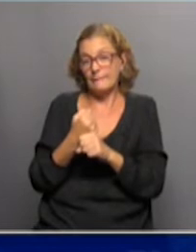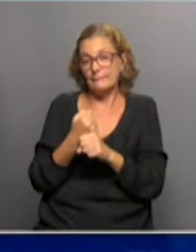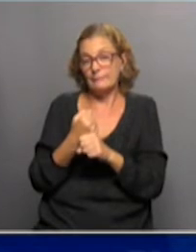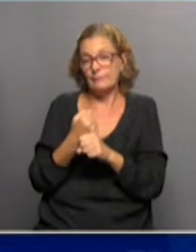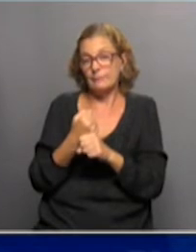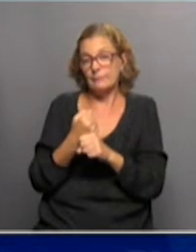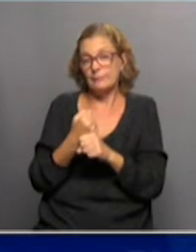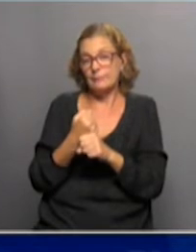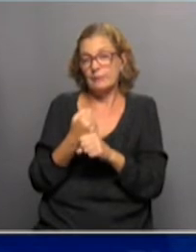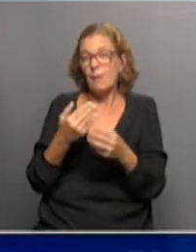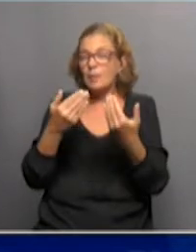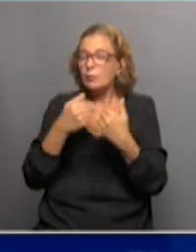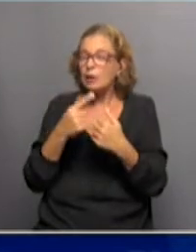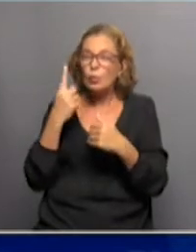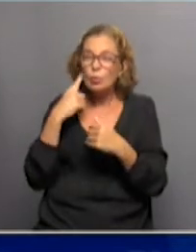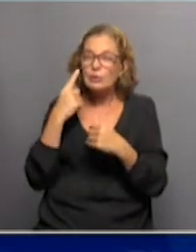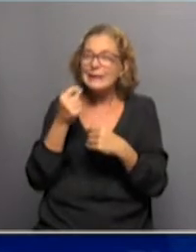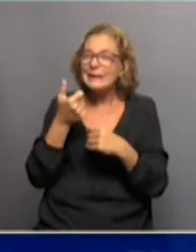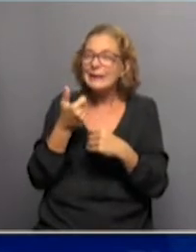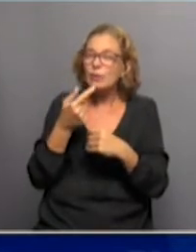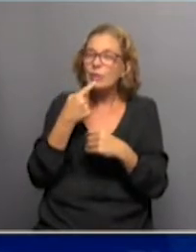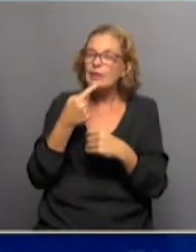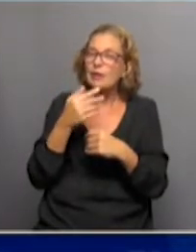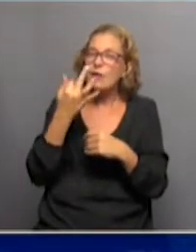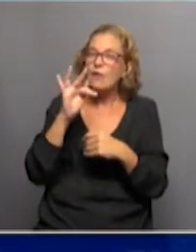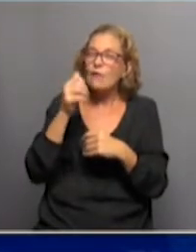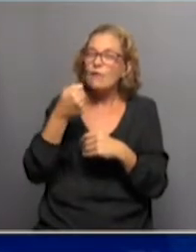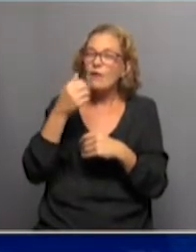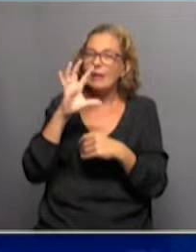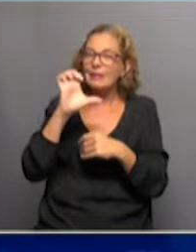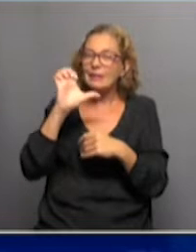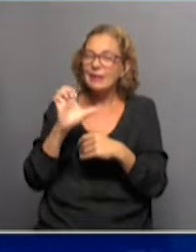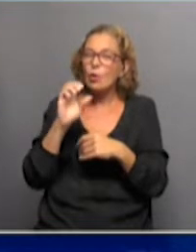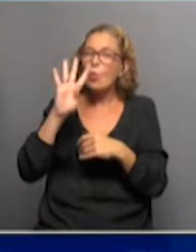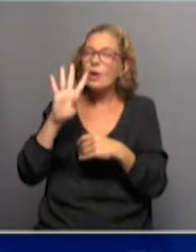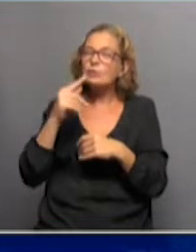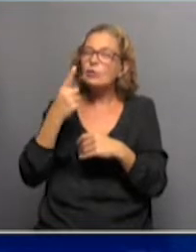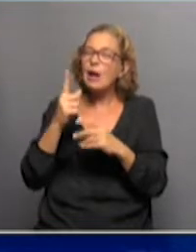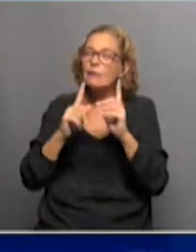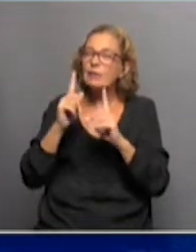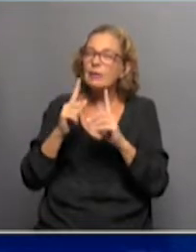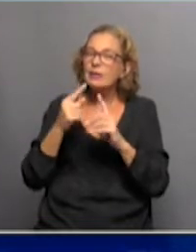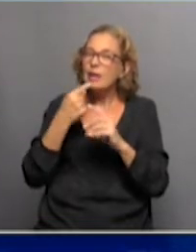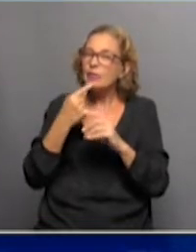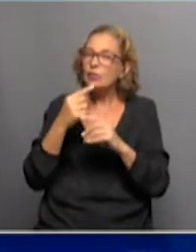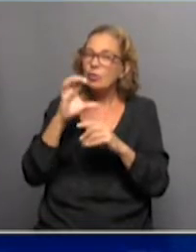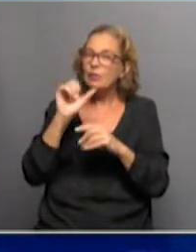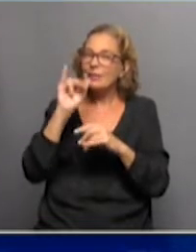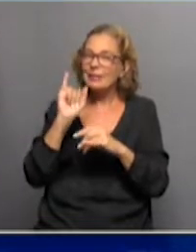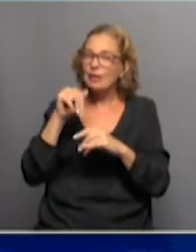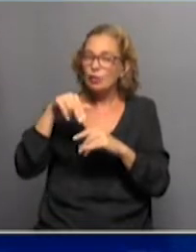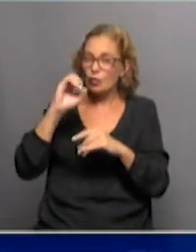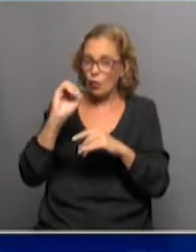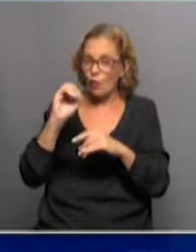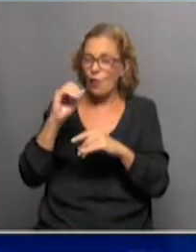recién. Cuando comentaste que en esta suerte de fase 4, en algunos lugares se ha constatado que la efectividad de la vacuna de Sinovac, una de las